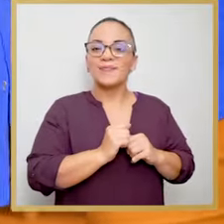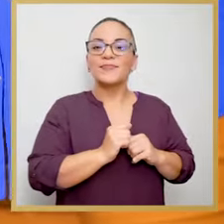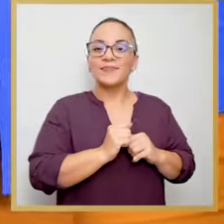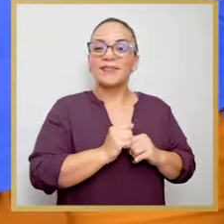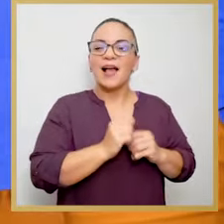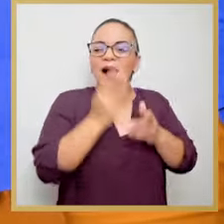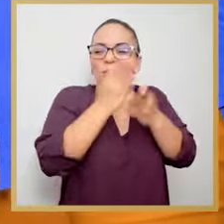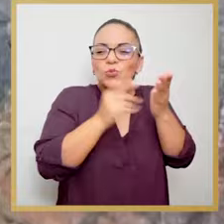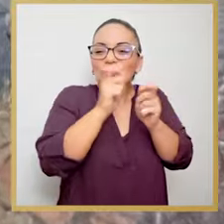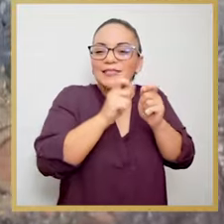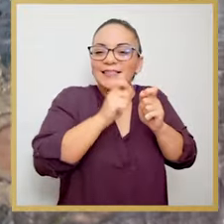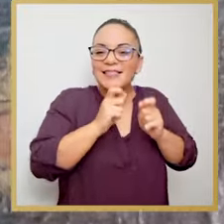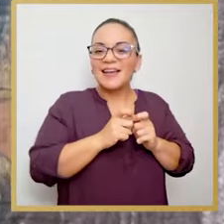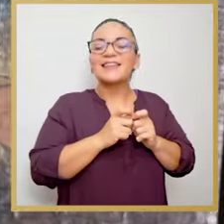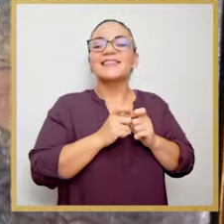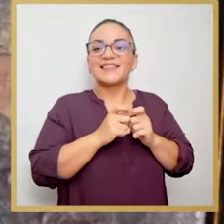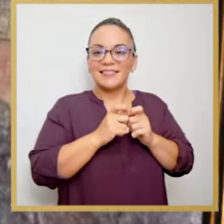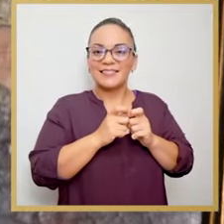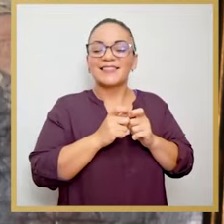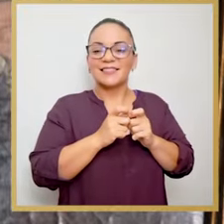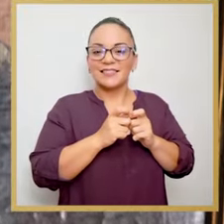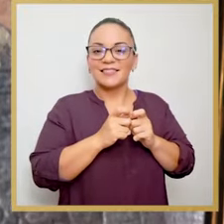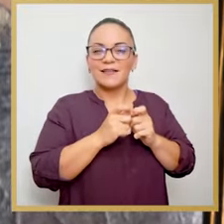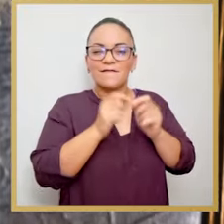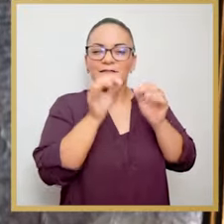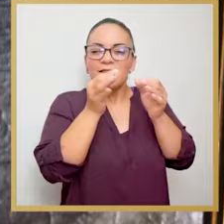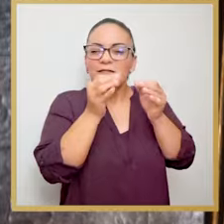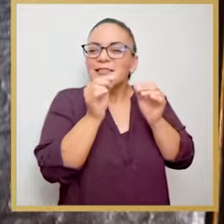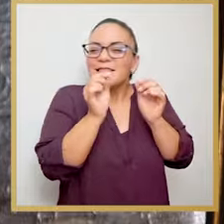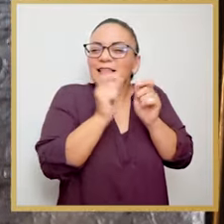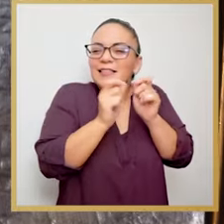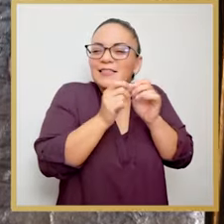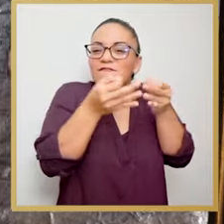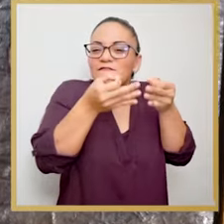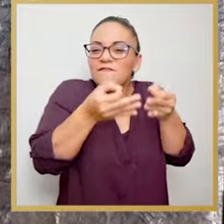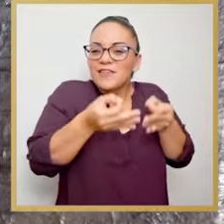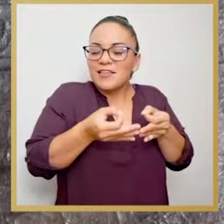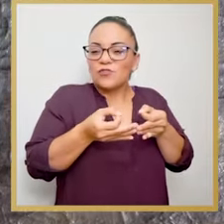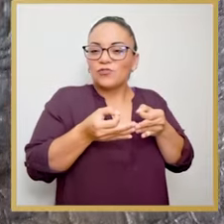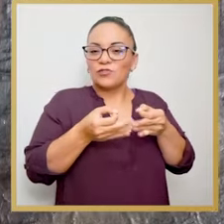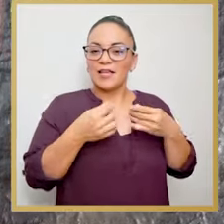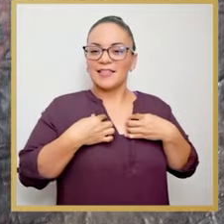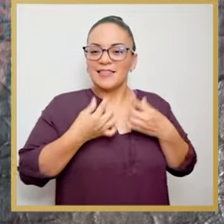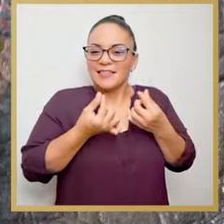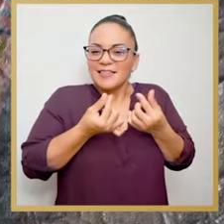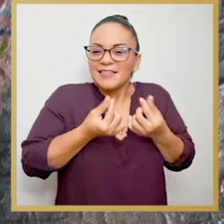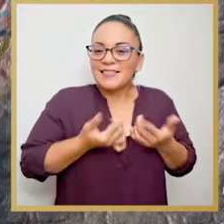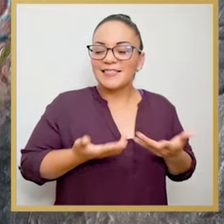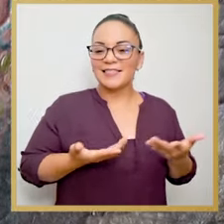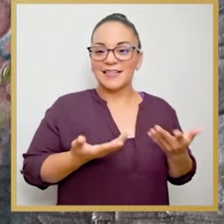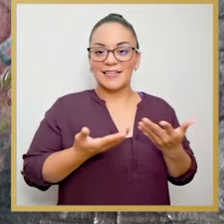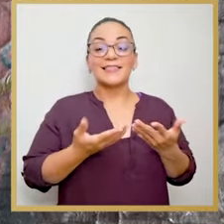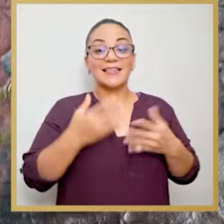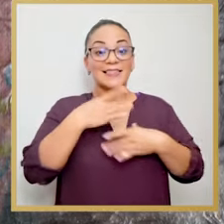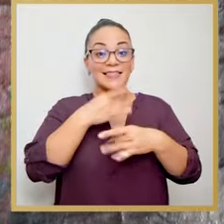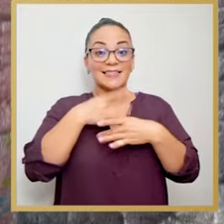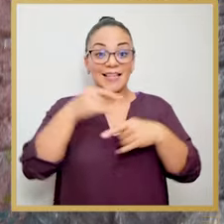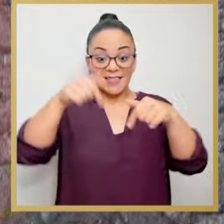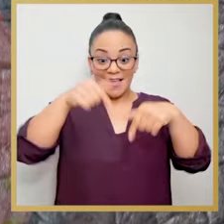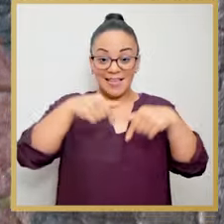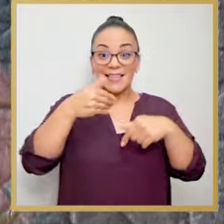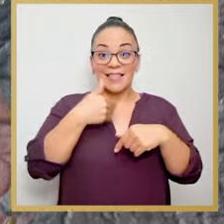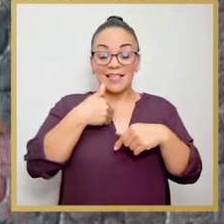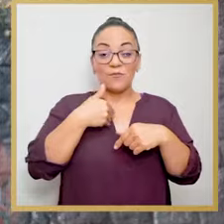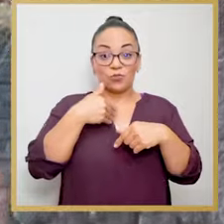destacan igual algunos detalles en los muy finos, en términos de joyería, textiles. Y lo interesante en la